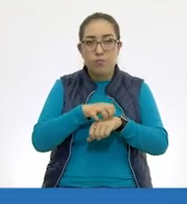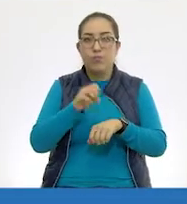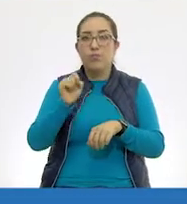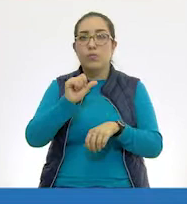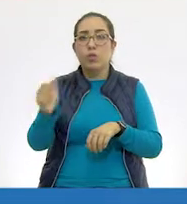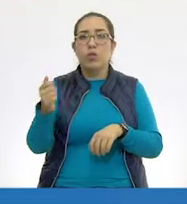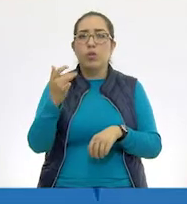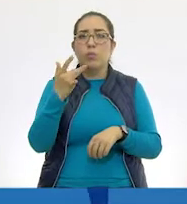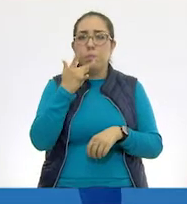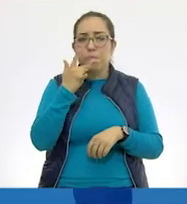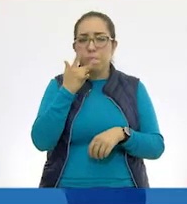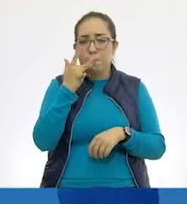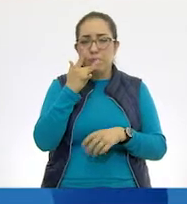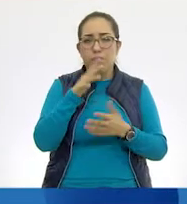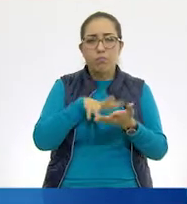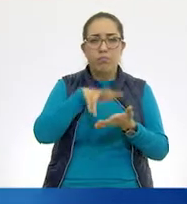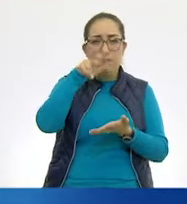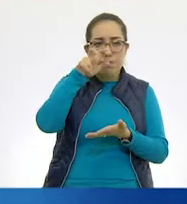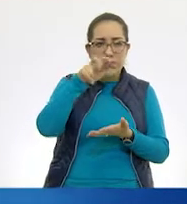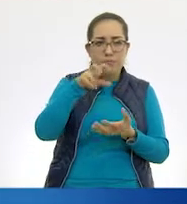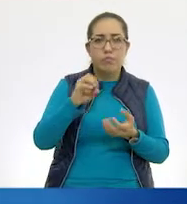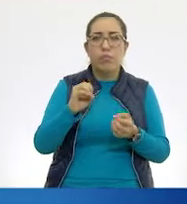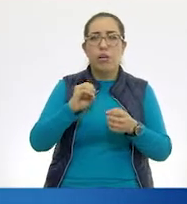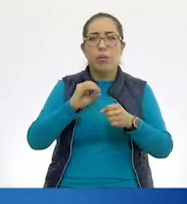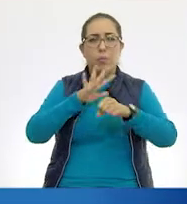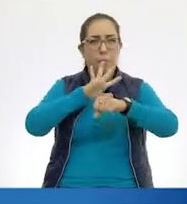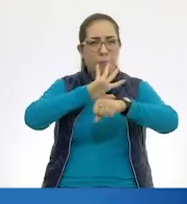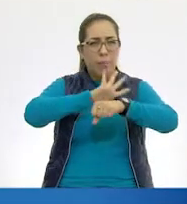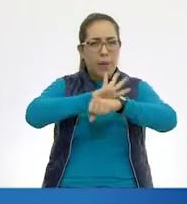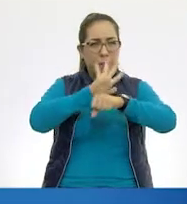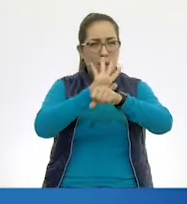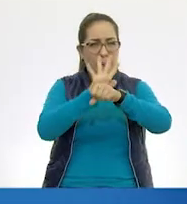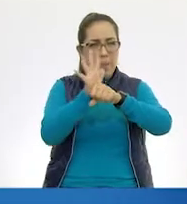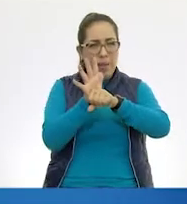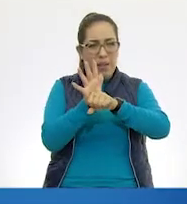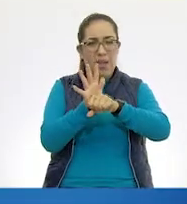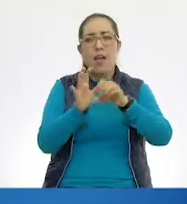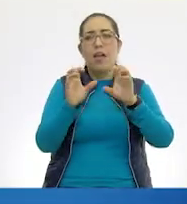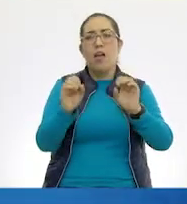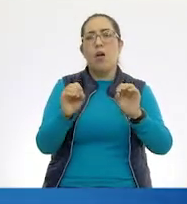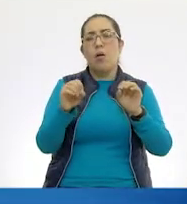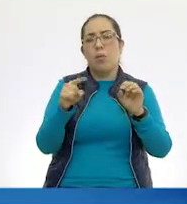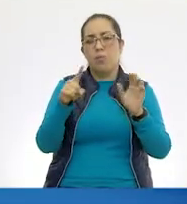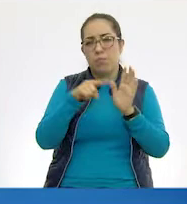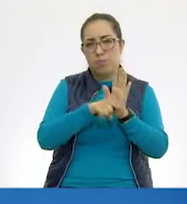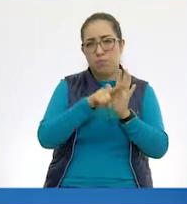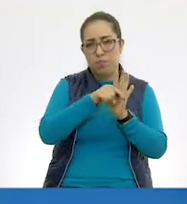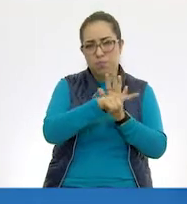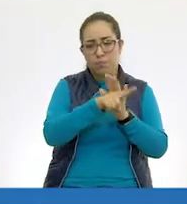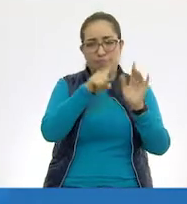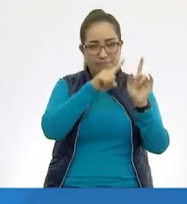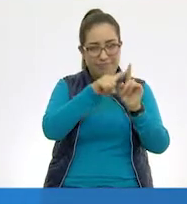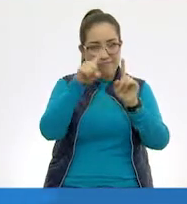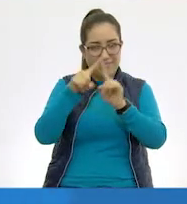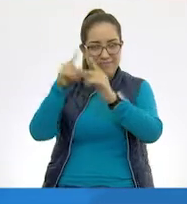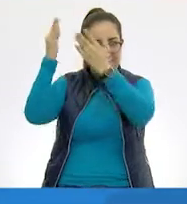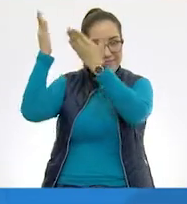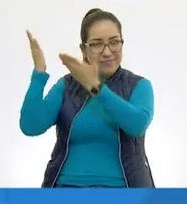sapo, el tritón, el erizo de mar, el pepino de mar y la lombriz coreana.